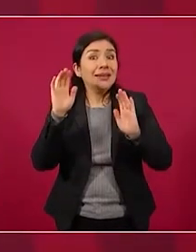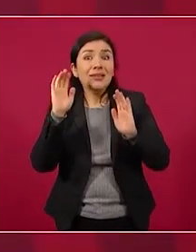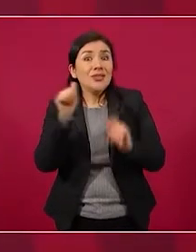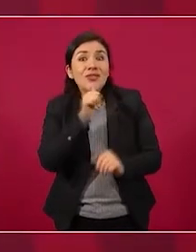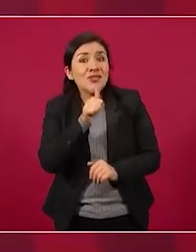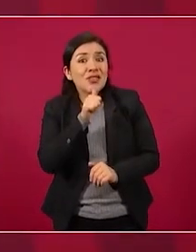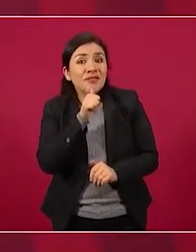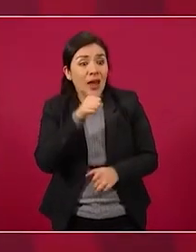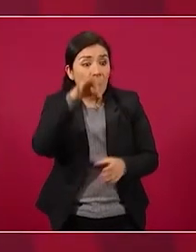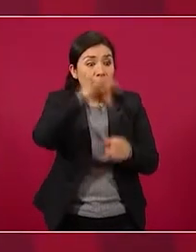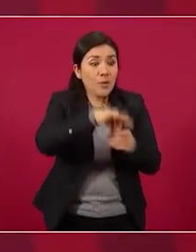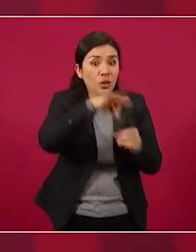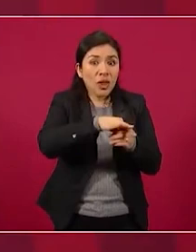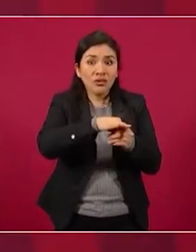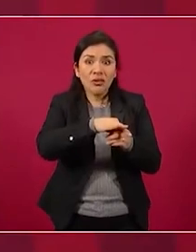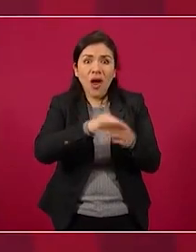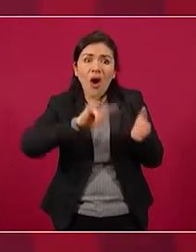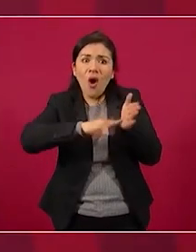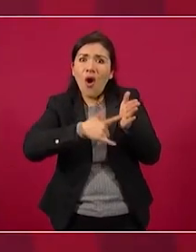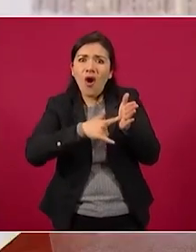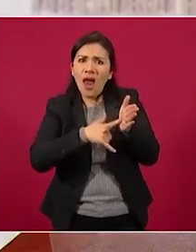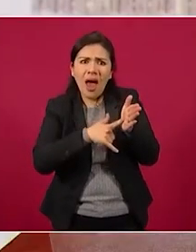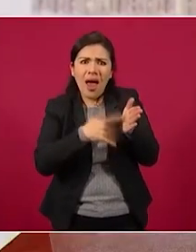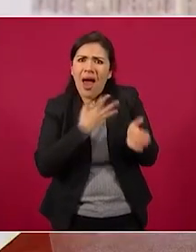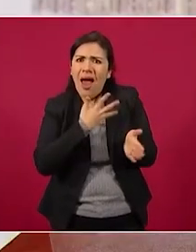casillas al mediodía